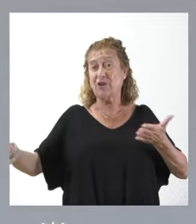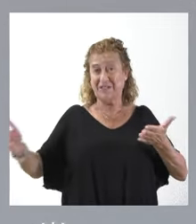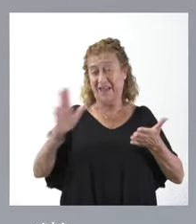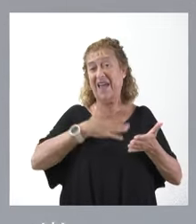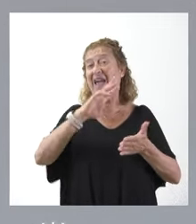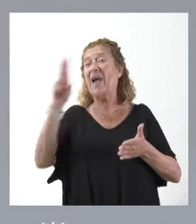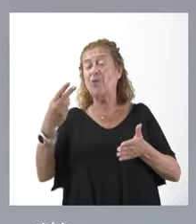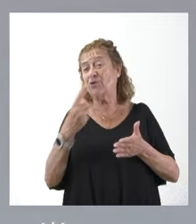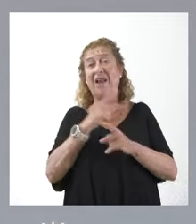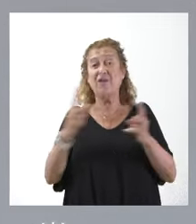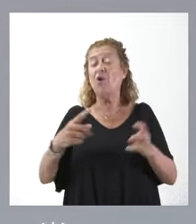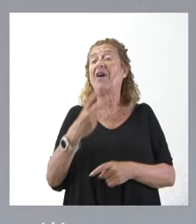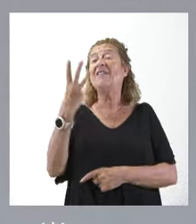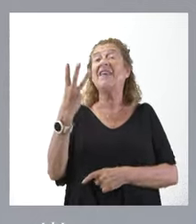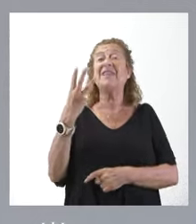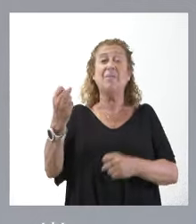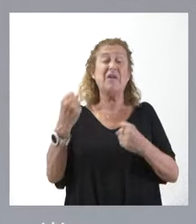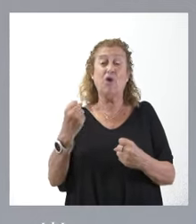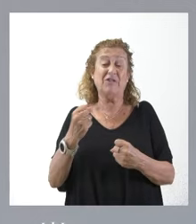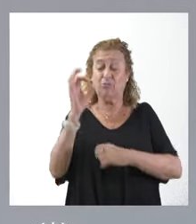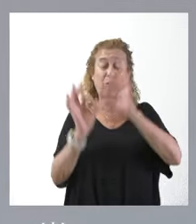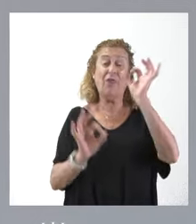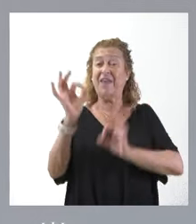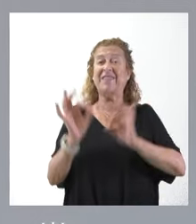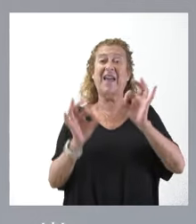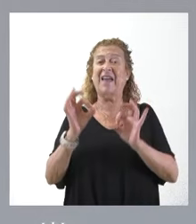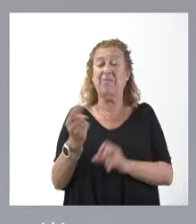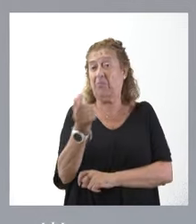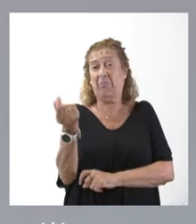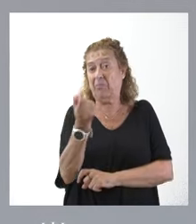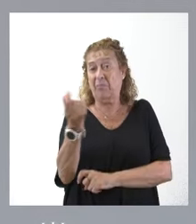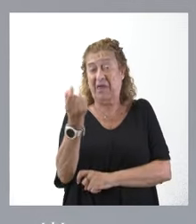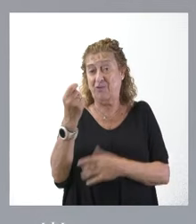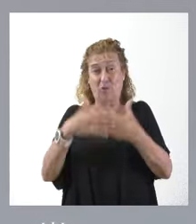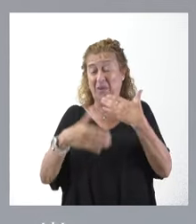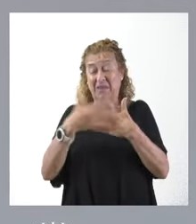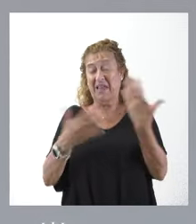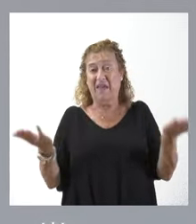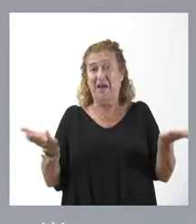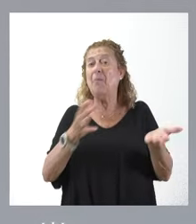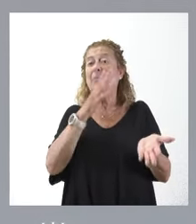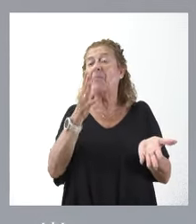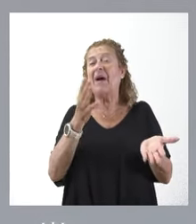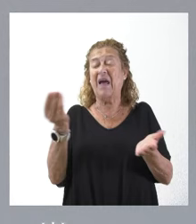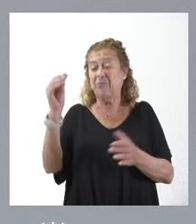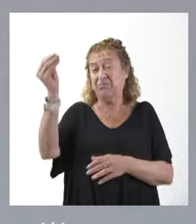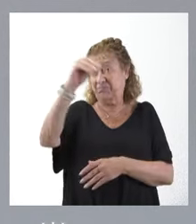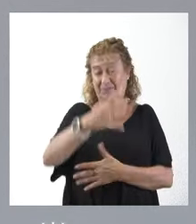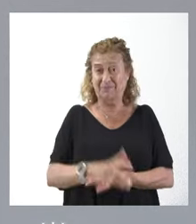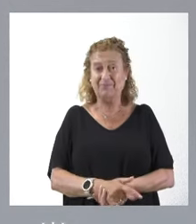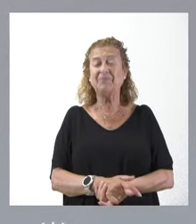Tres millones es un porcentaje muy pequeño, muy limitado en cuanto al incremento.